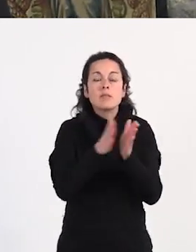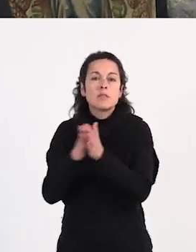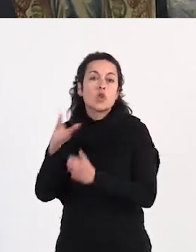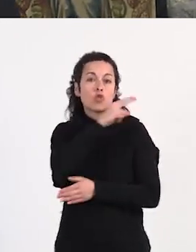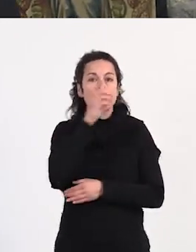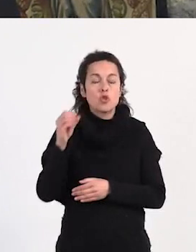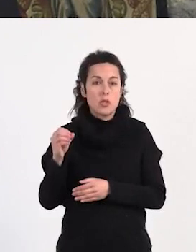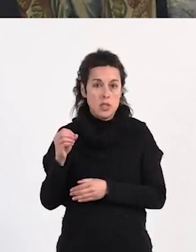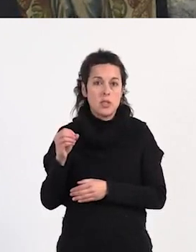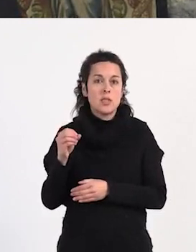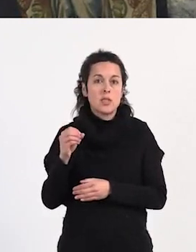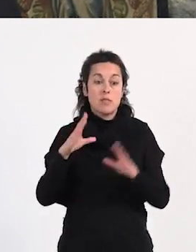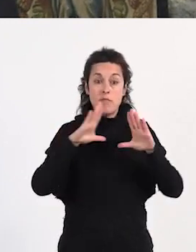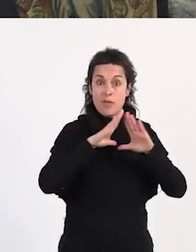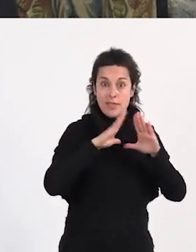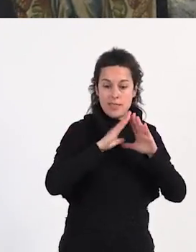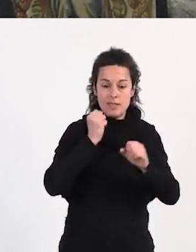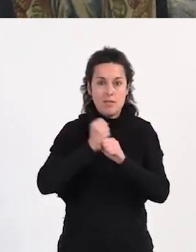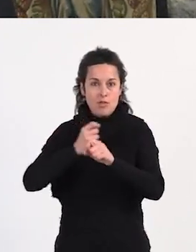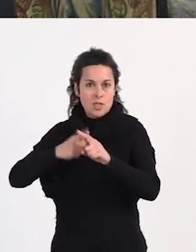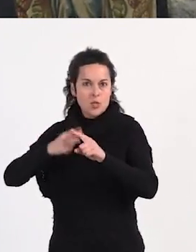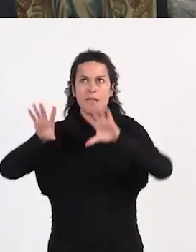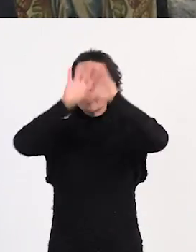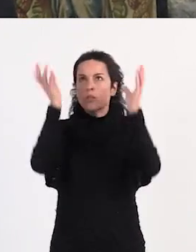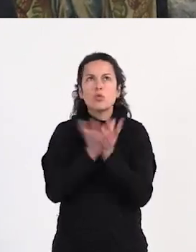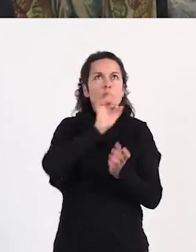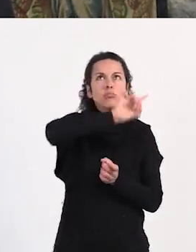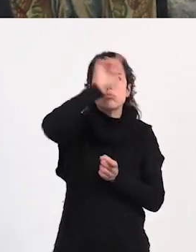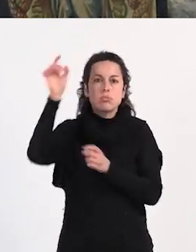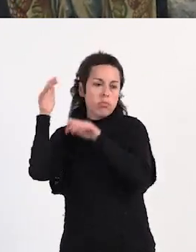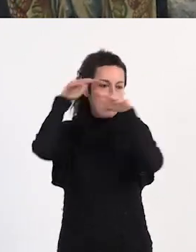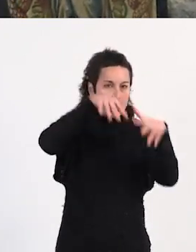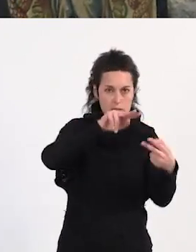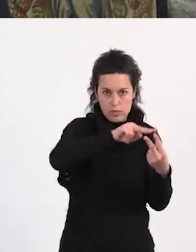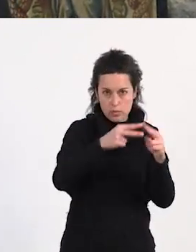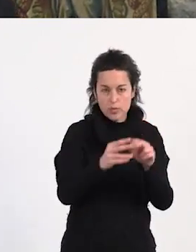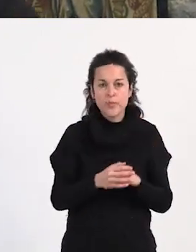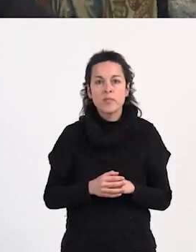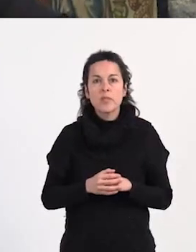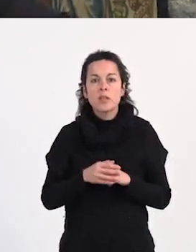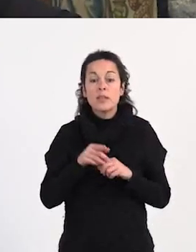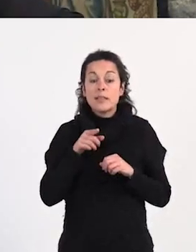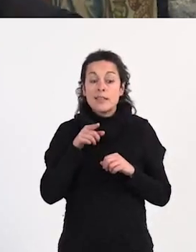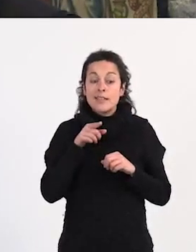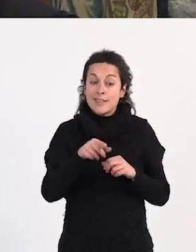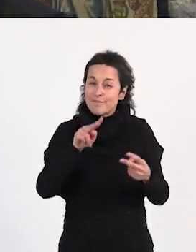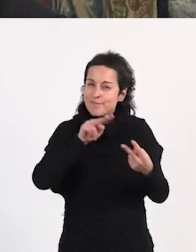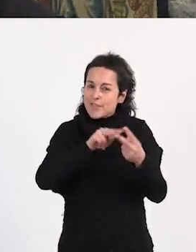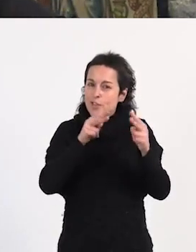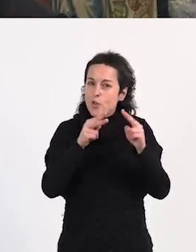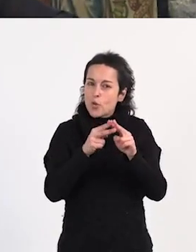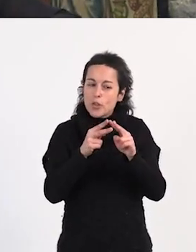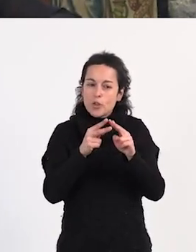feministas y trabajadoras sexuales de todo el mundo. Este encuentro, podríamos decir, marcó en